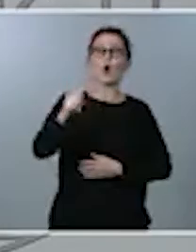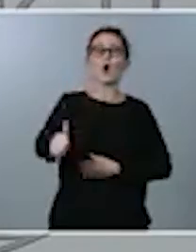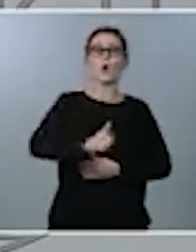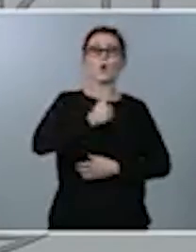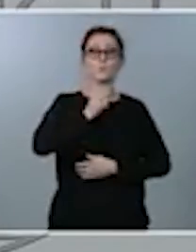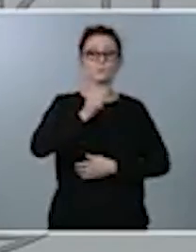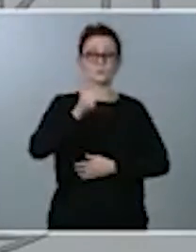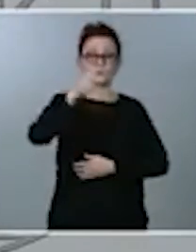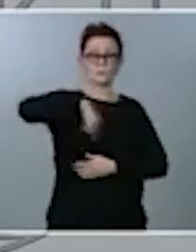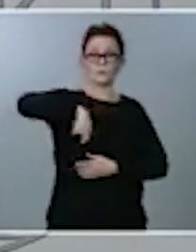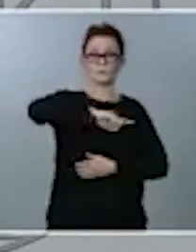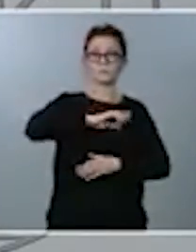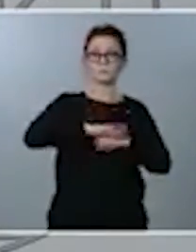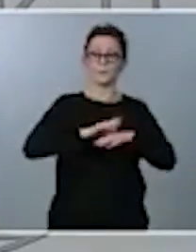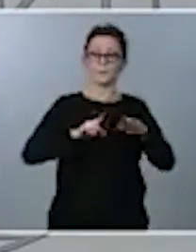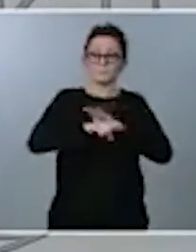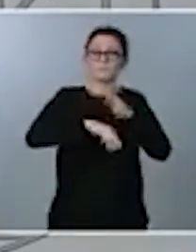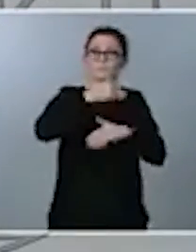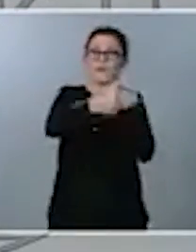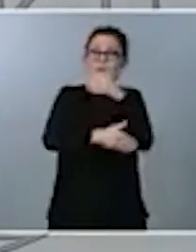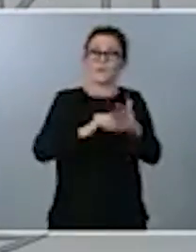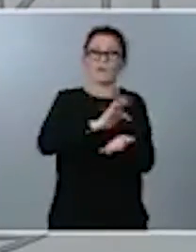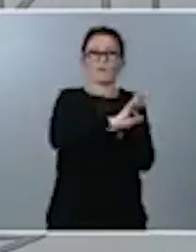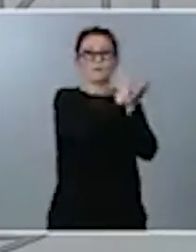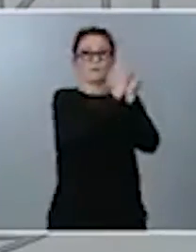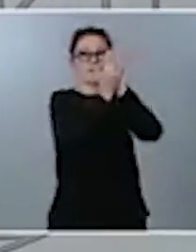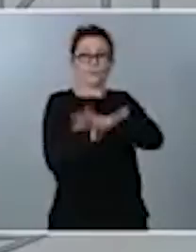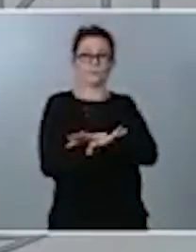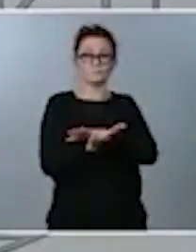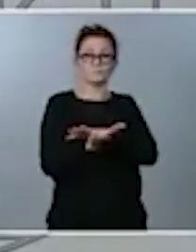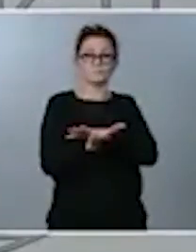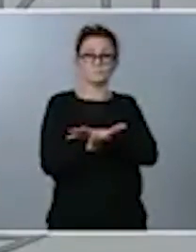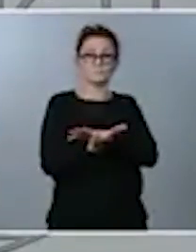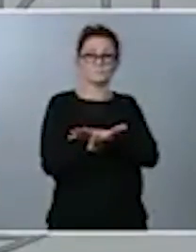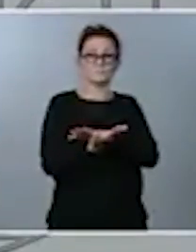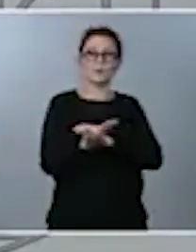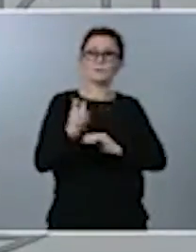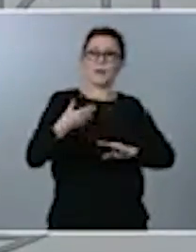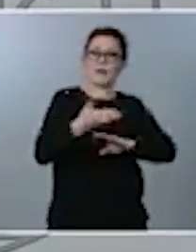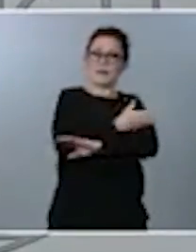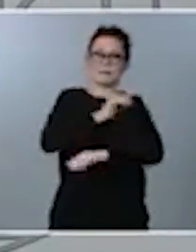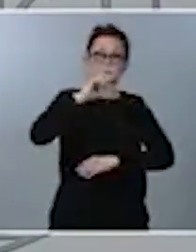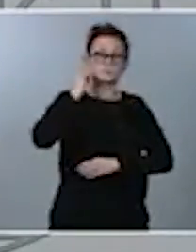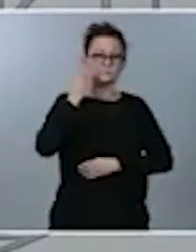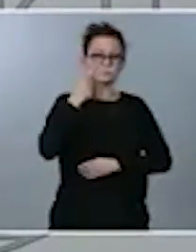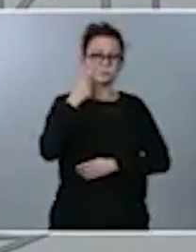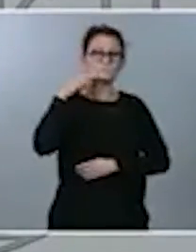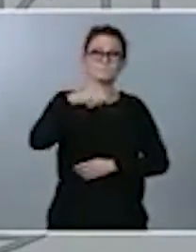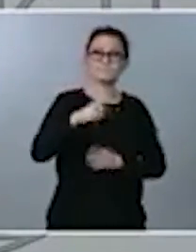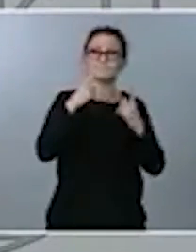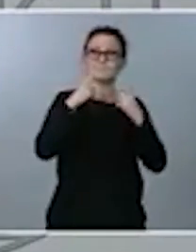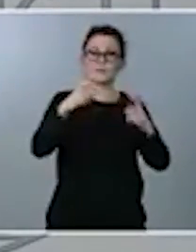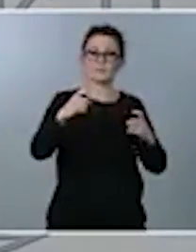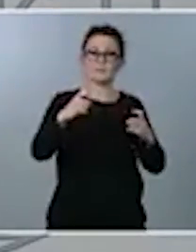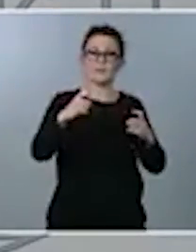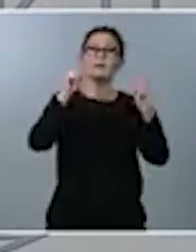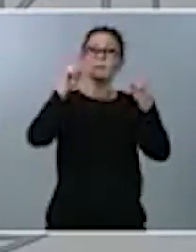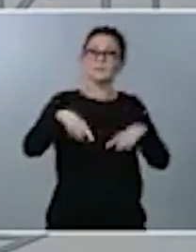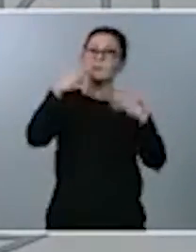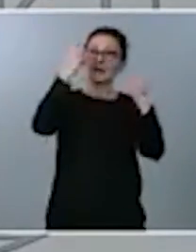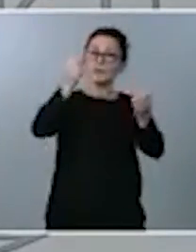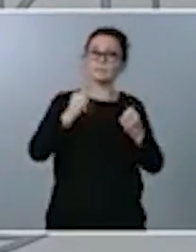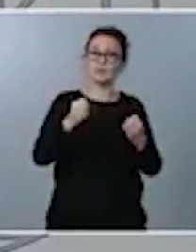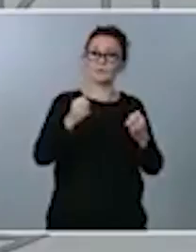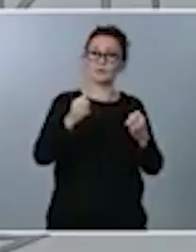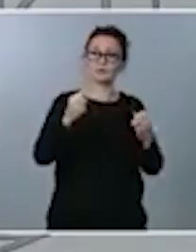avanzar en estas transformaciones tantas veces diagnosticadas que son consenso de los grupos de expertos y que nos van a